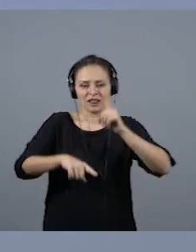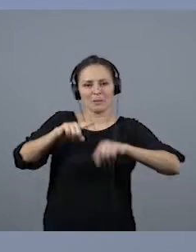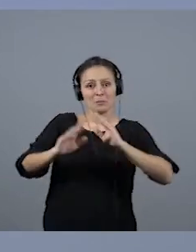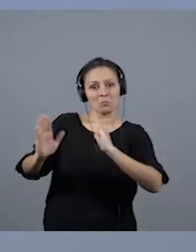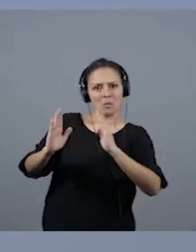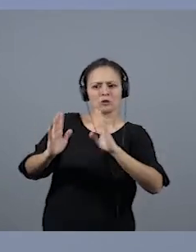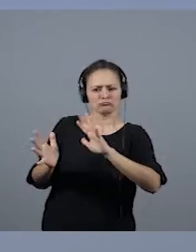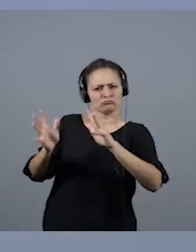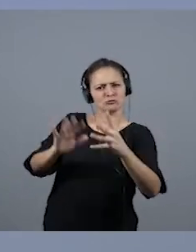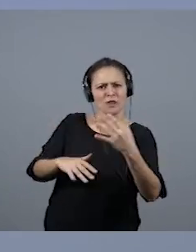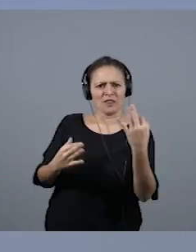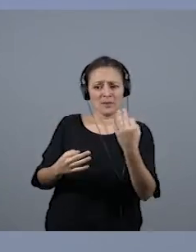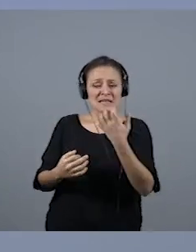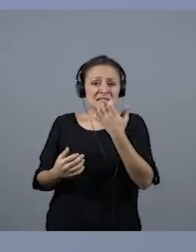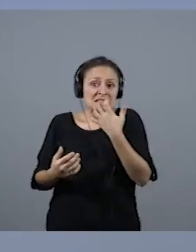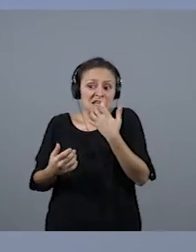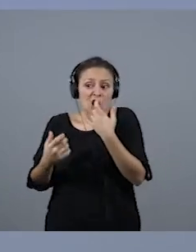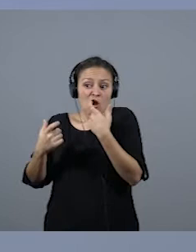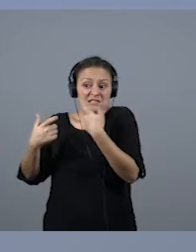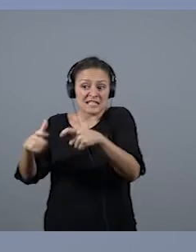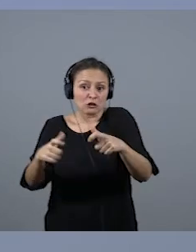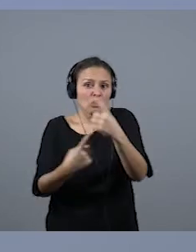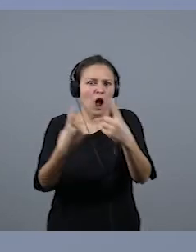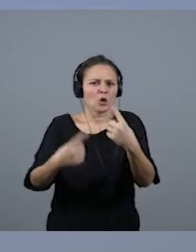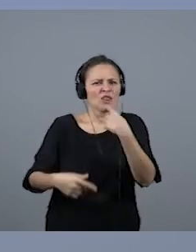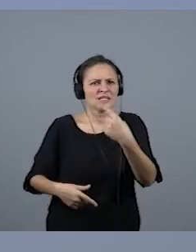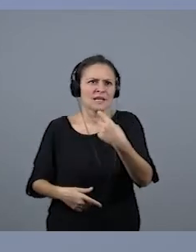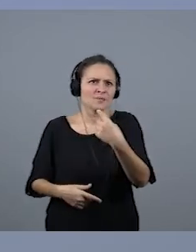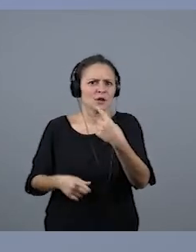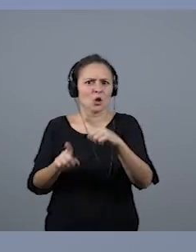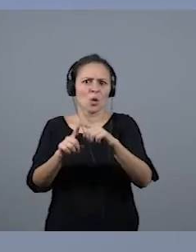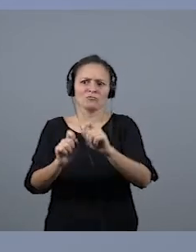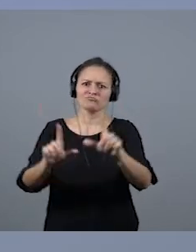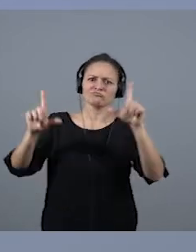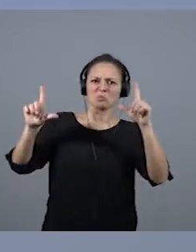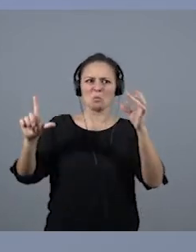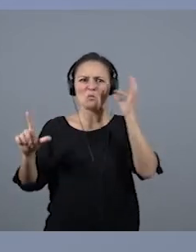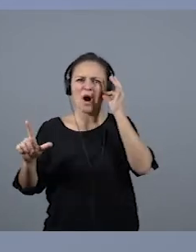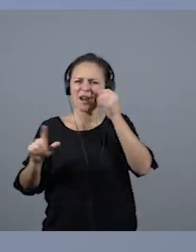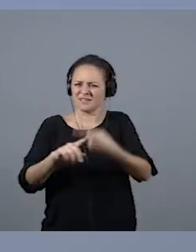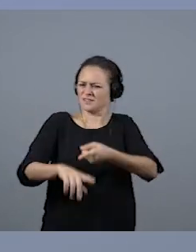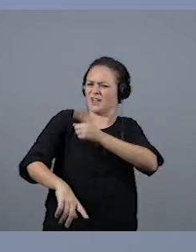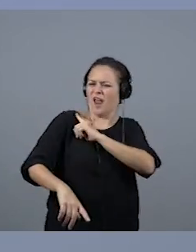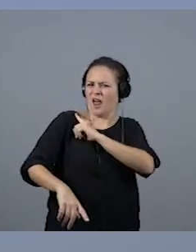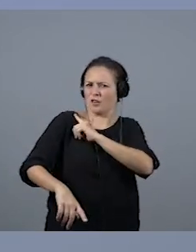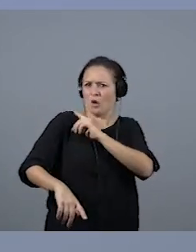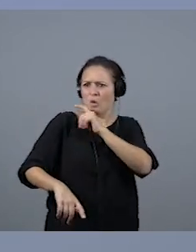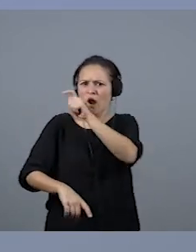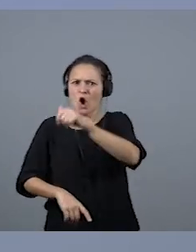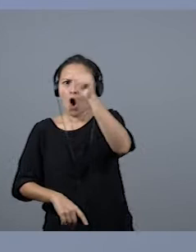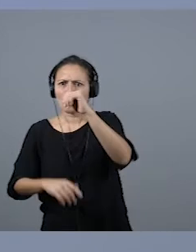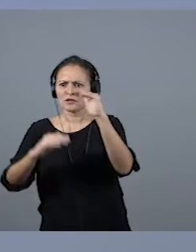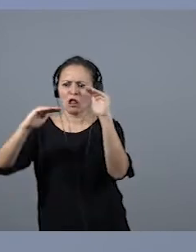Que hay sectores que dicen que tal vez se está propiciando demasiado la imagen de la mujer en deprimento de la del hombre.